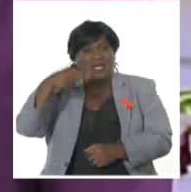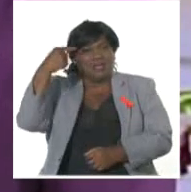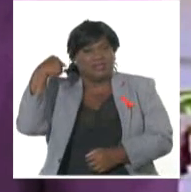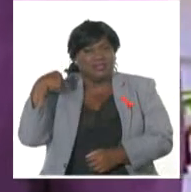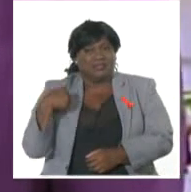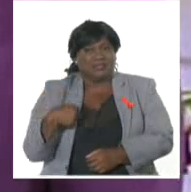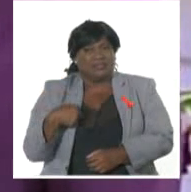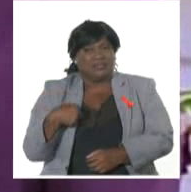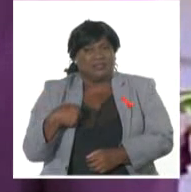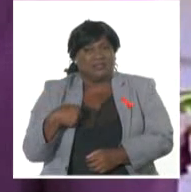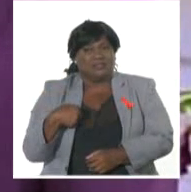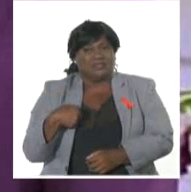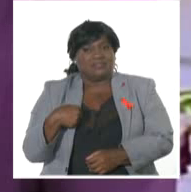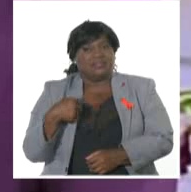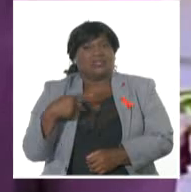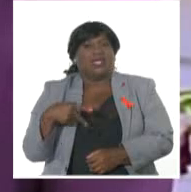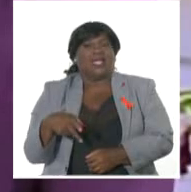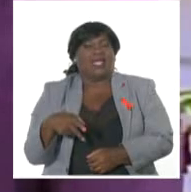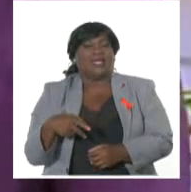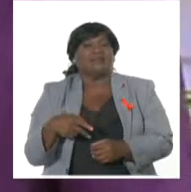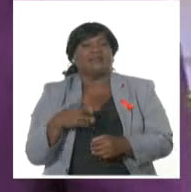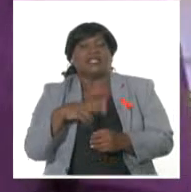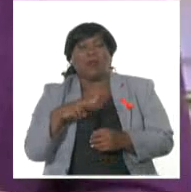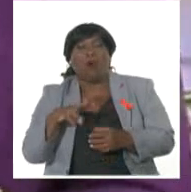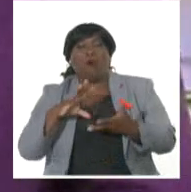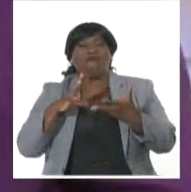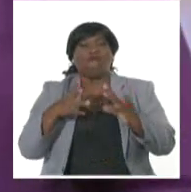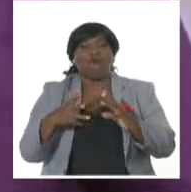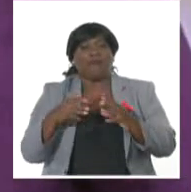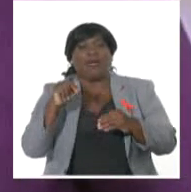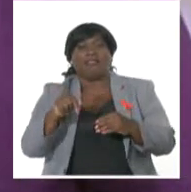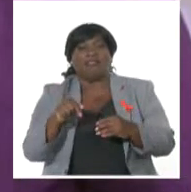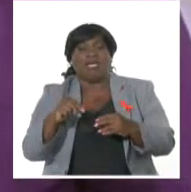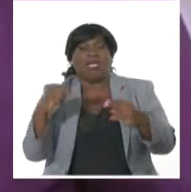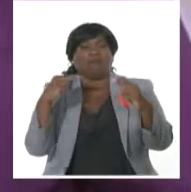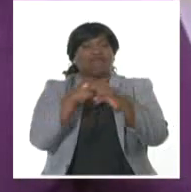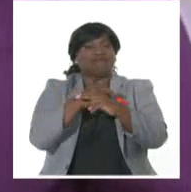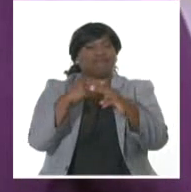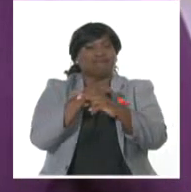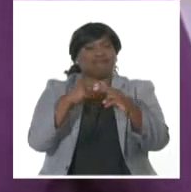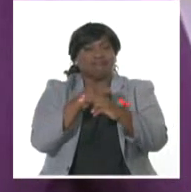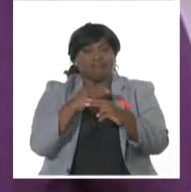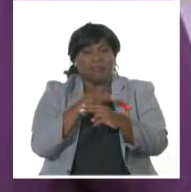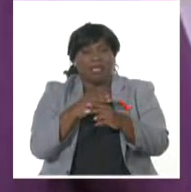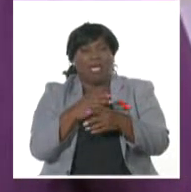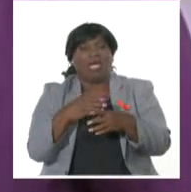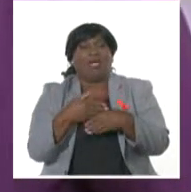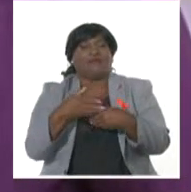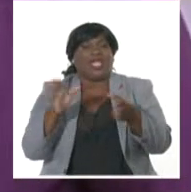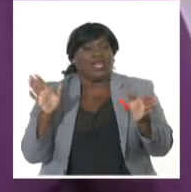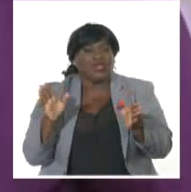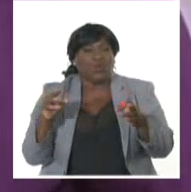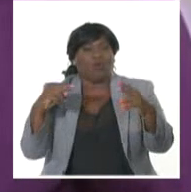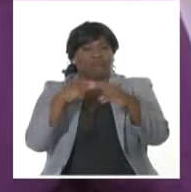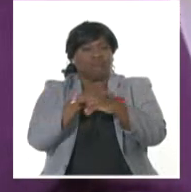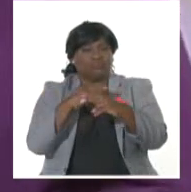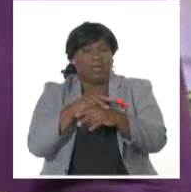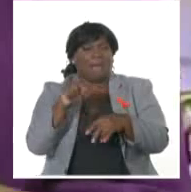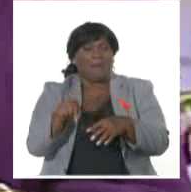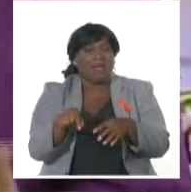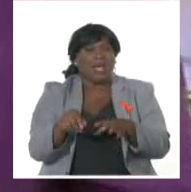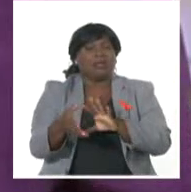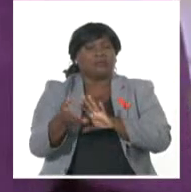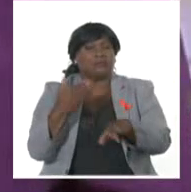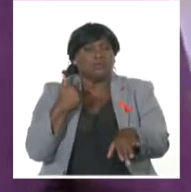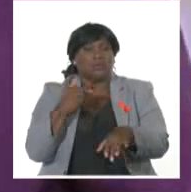abiertos dos viales alternativos que facilitarán sin lugar a dudas en lo adelante las labores de recuperación.